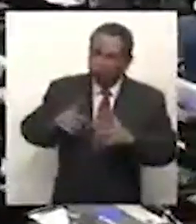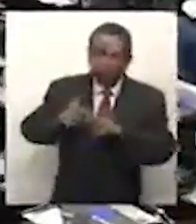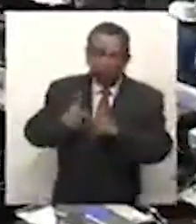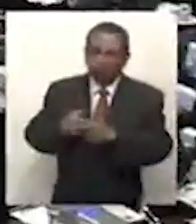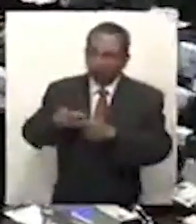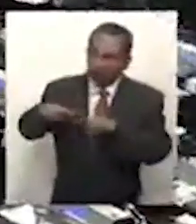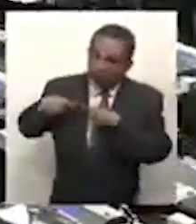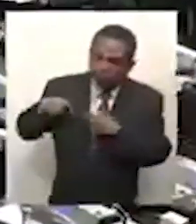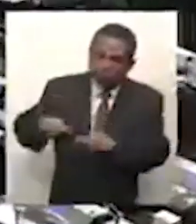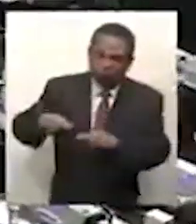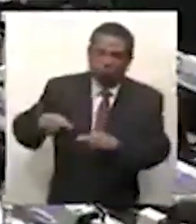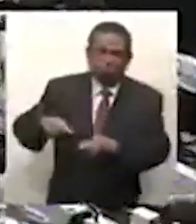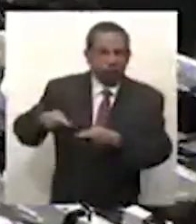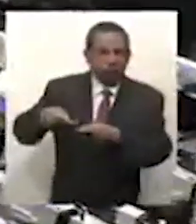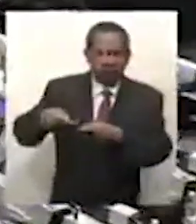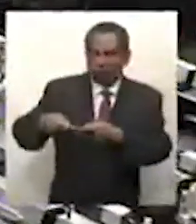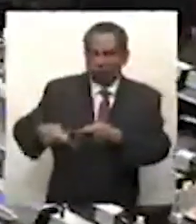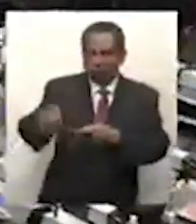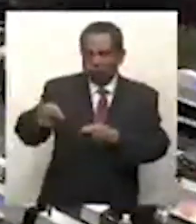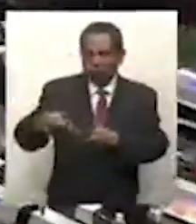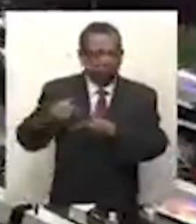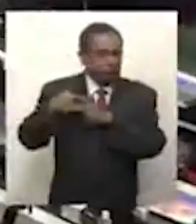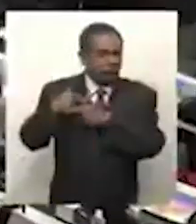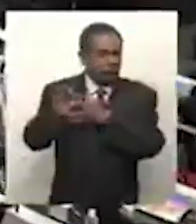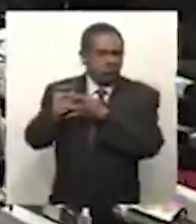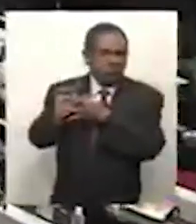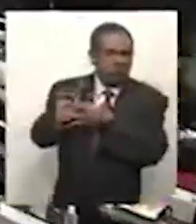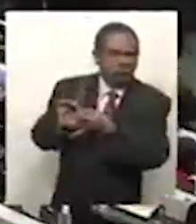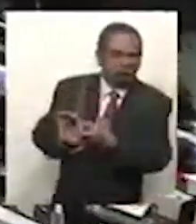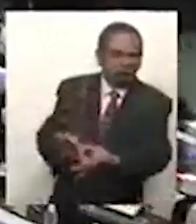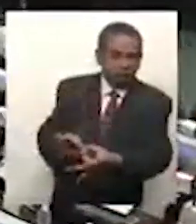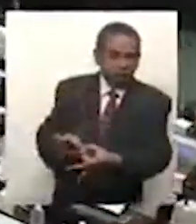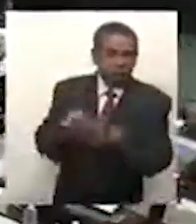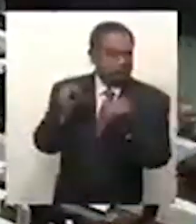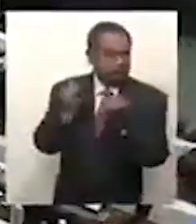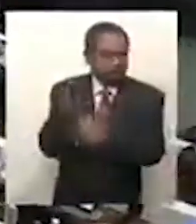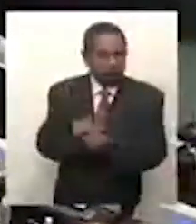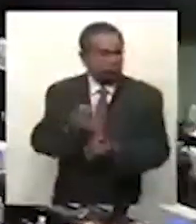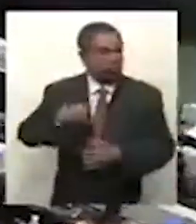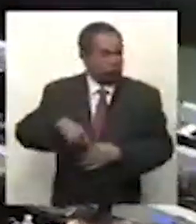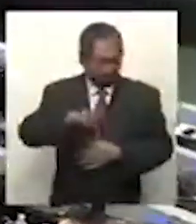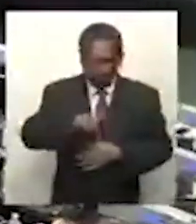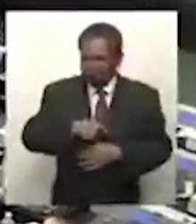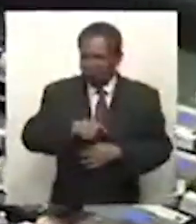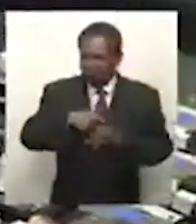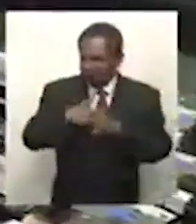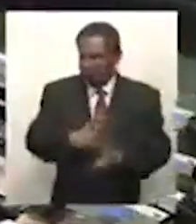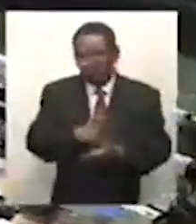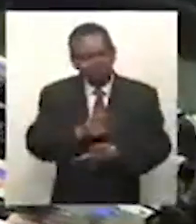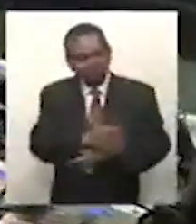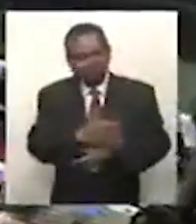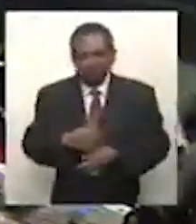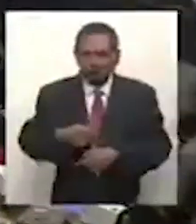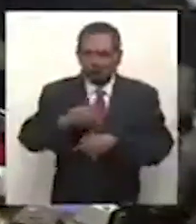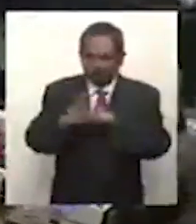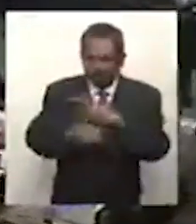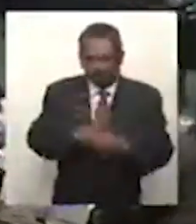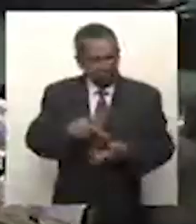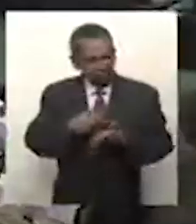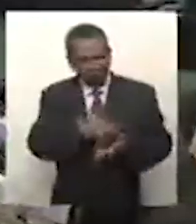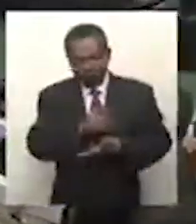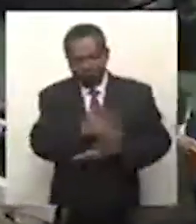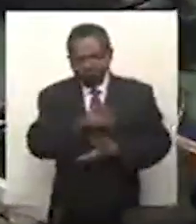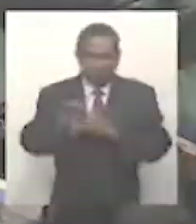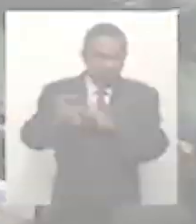mayor obstáculo, pero los vamos a vencer, los vamos a